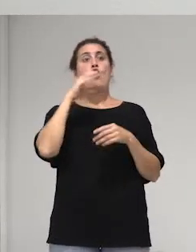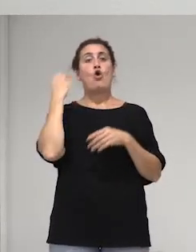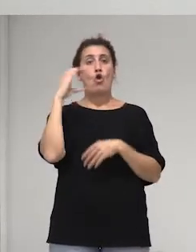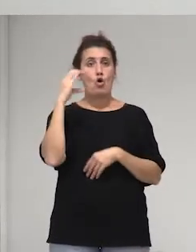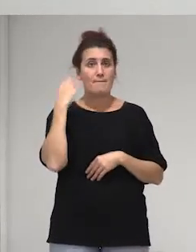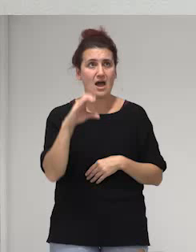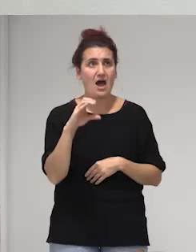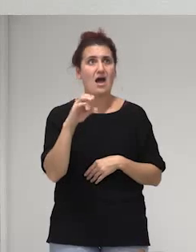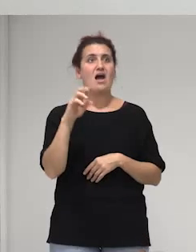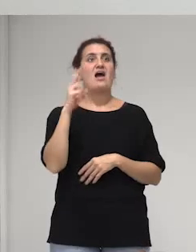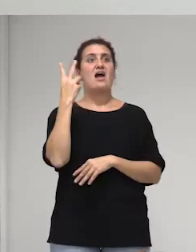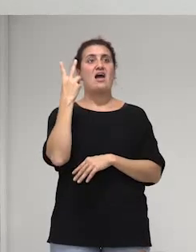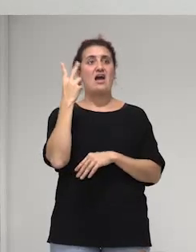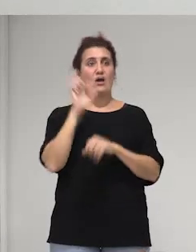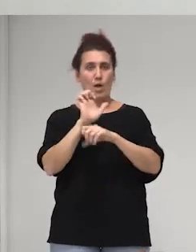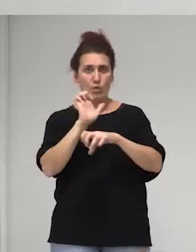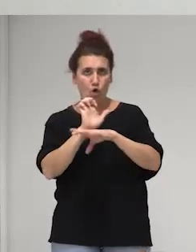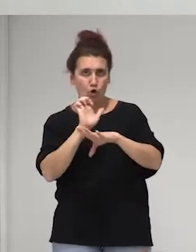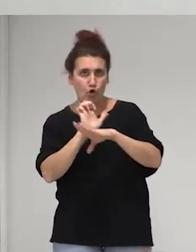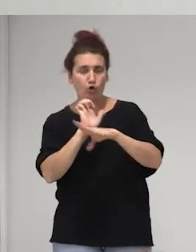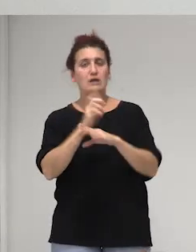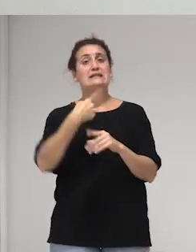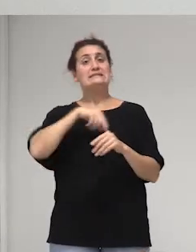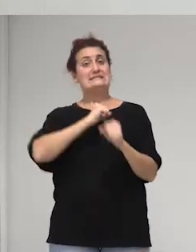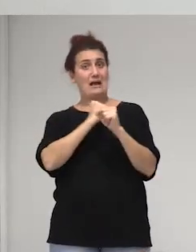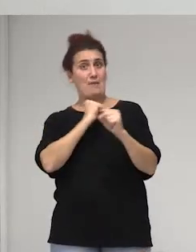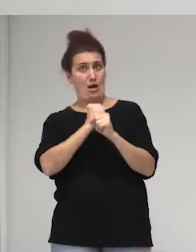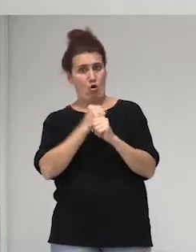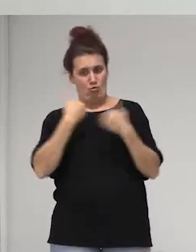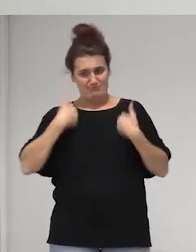es trabajo de la red la trans